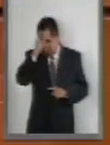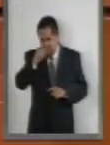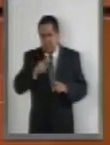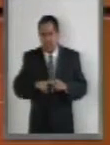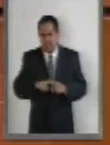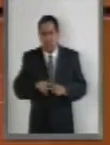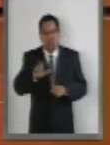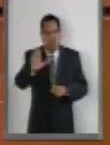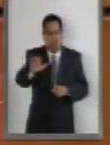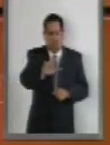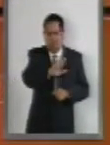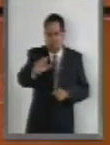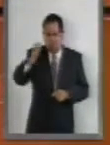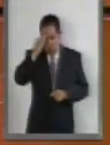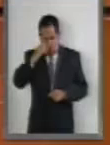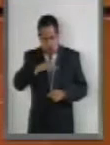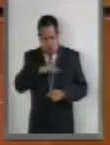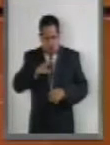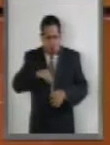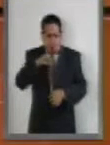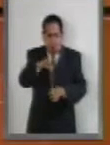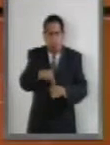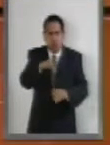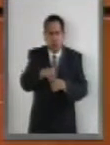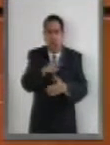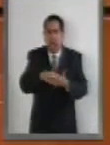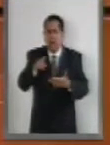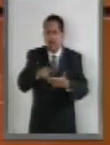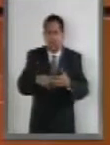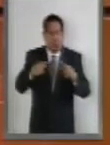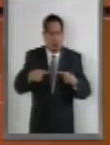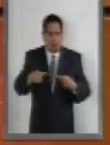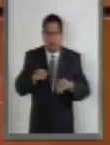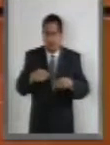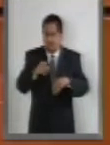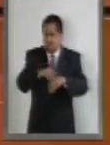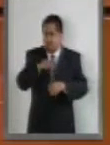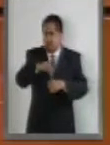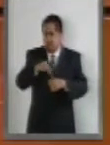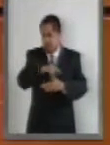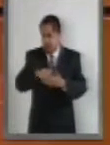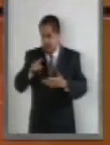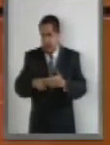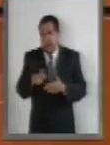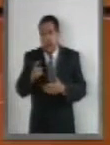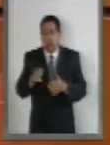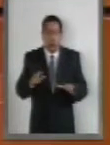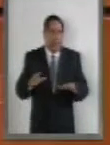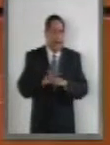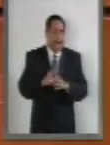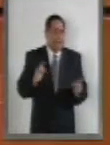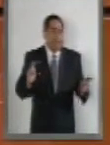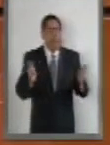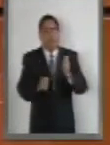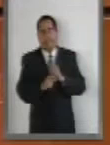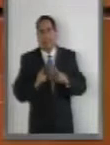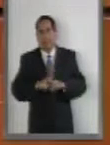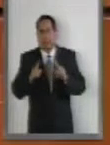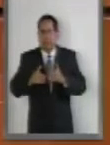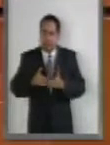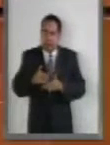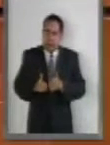demandar el reconocimiento del voto ciudadano a las mujeres, hecho que permitió un cambio gradual, pero